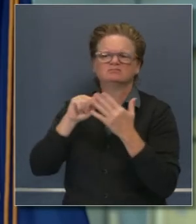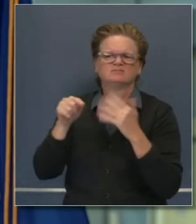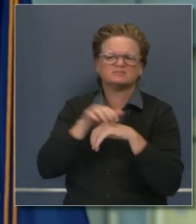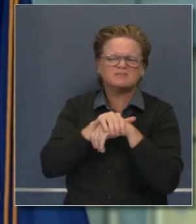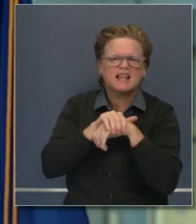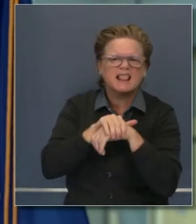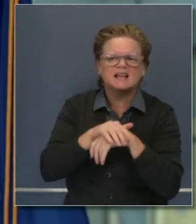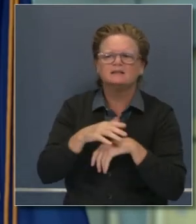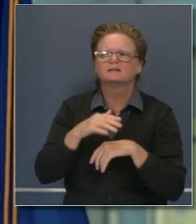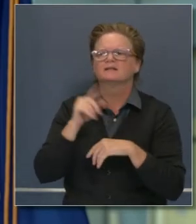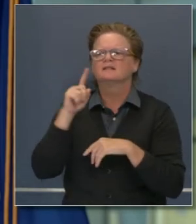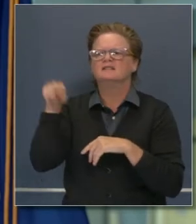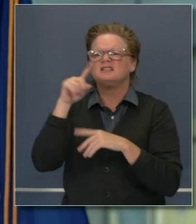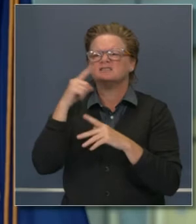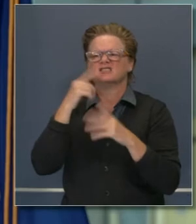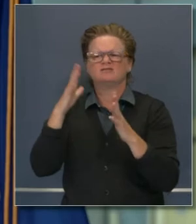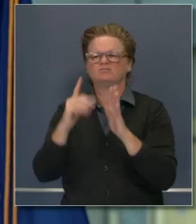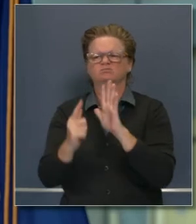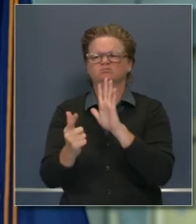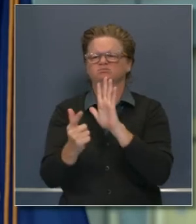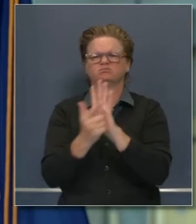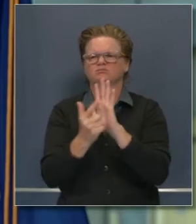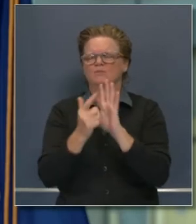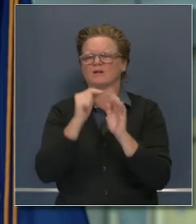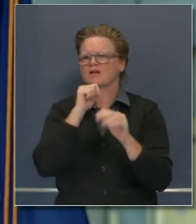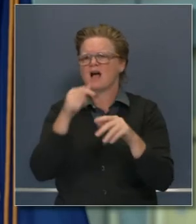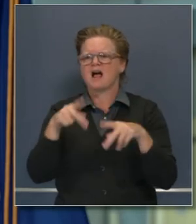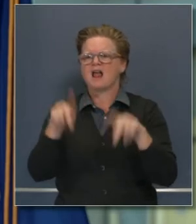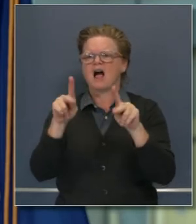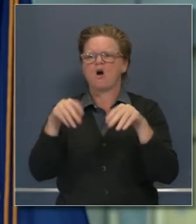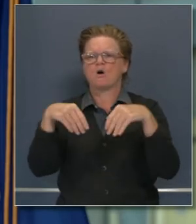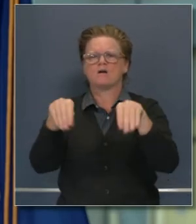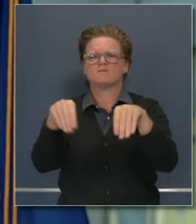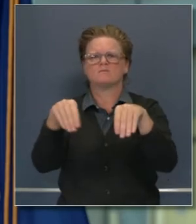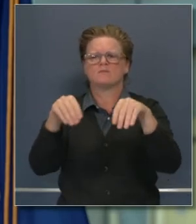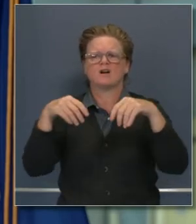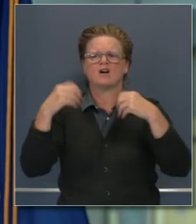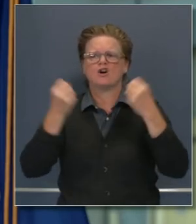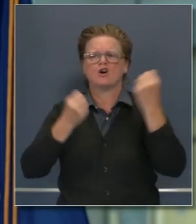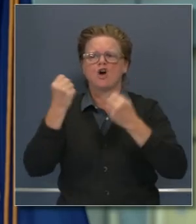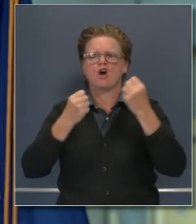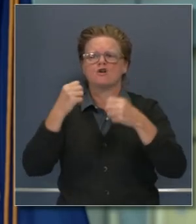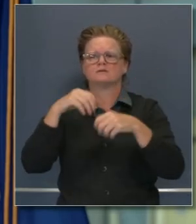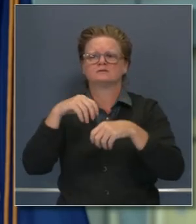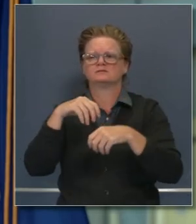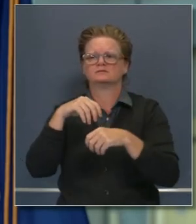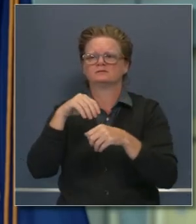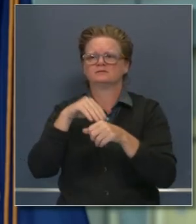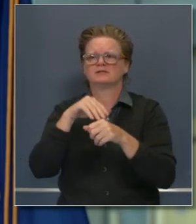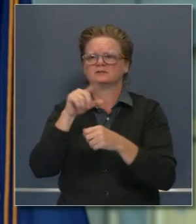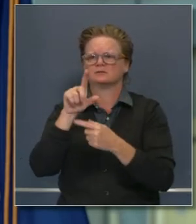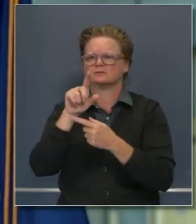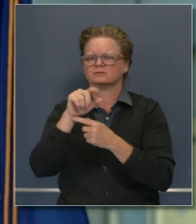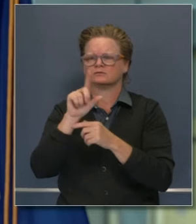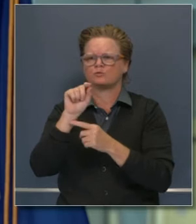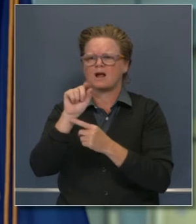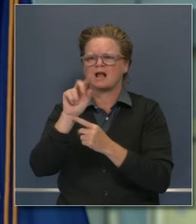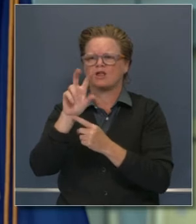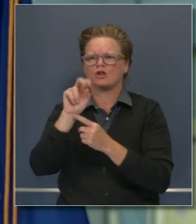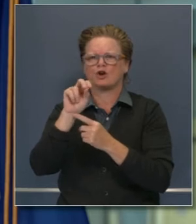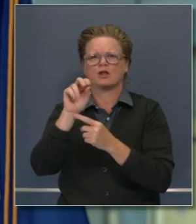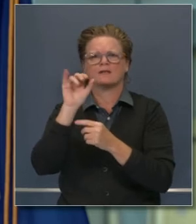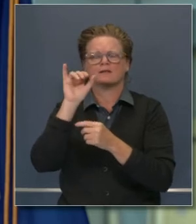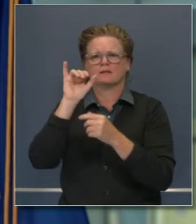India, Gran Bretaña, que van a prohibir la venta de nuevos vehículos con motores internos de combustión